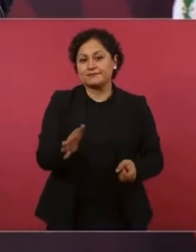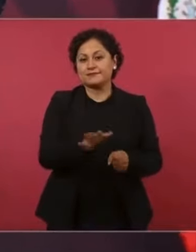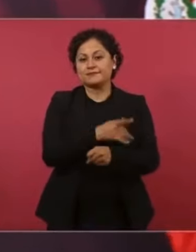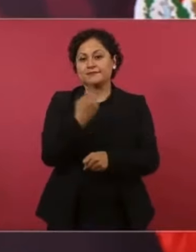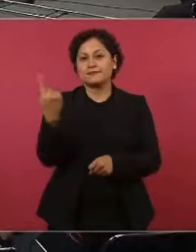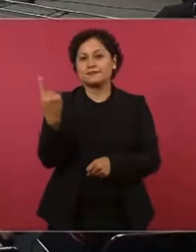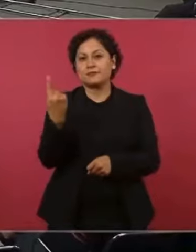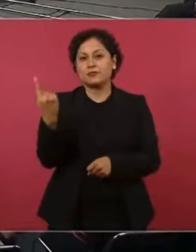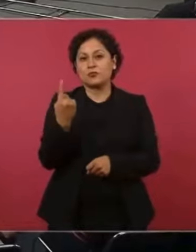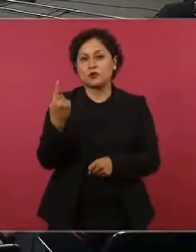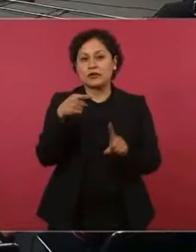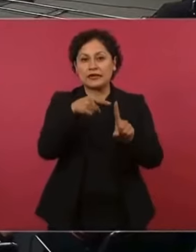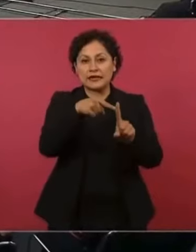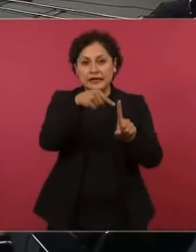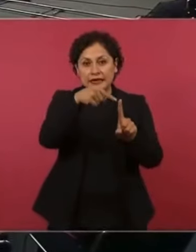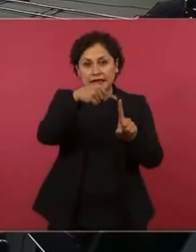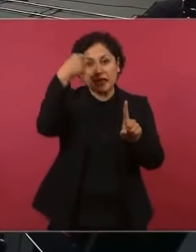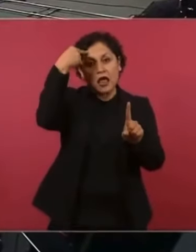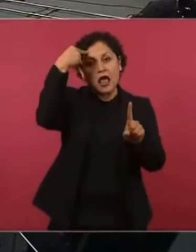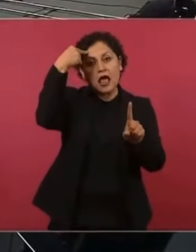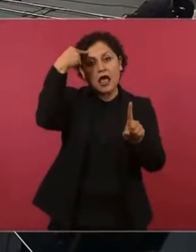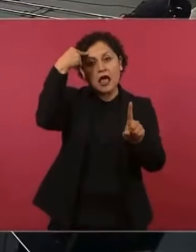cuando la persecución al zapatismo.